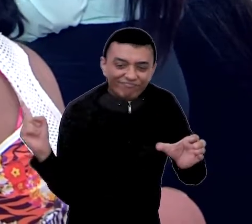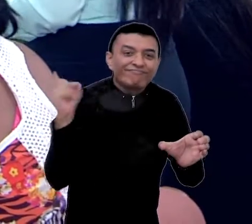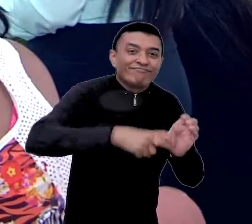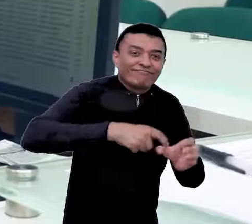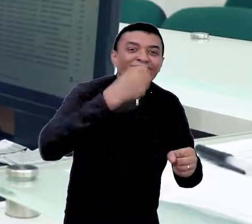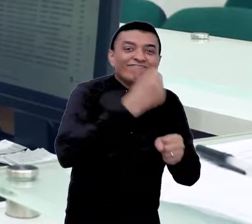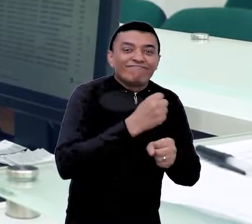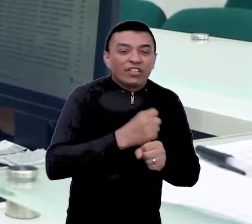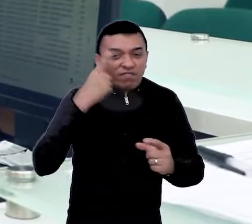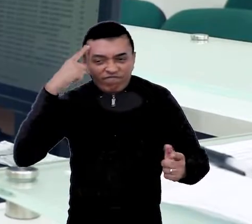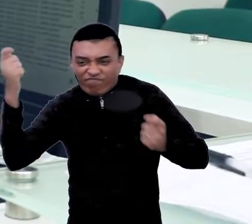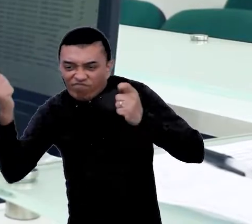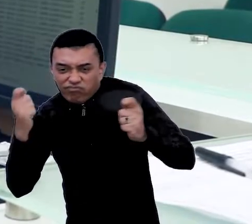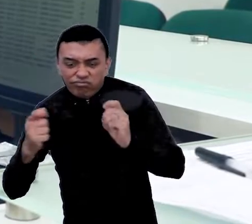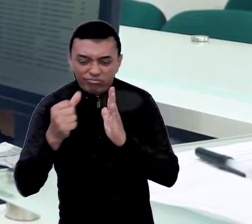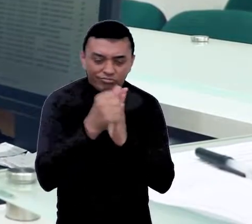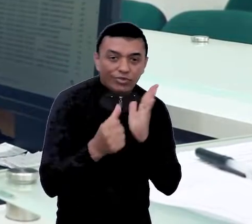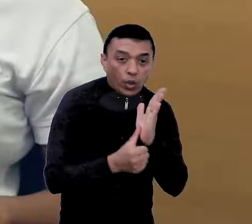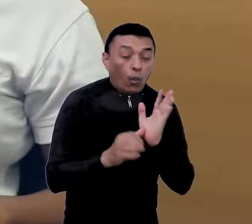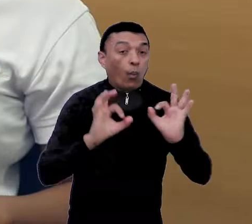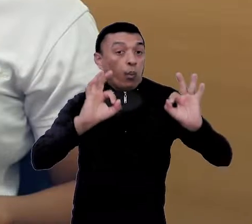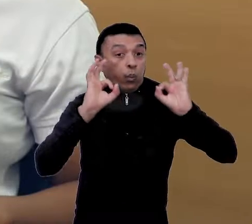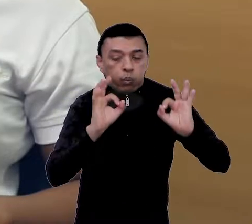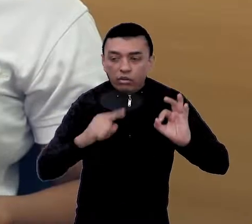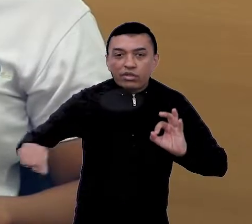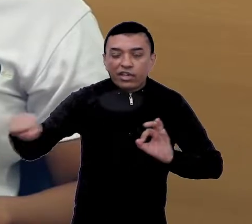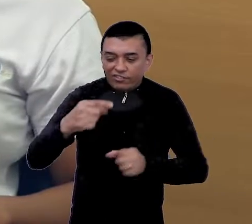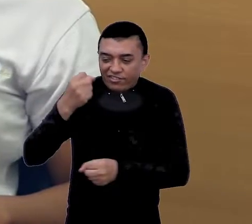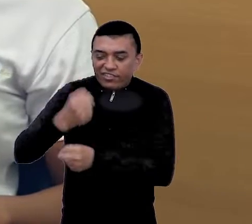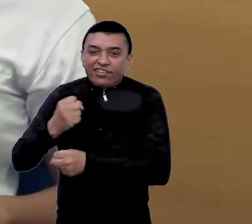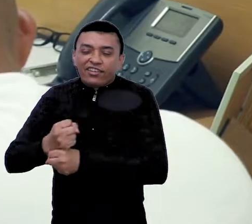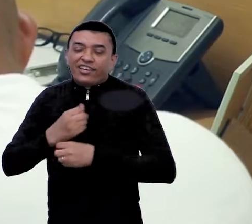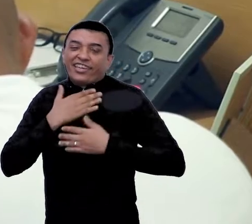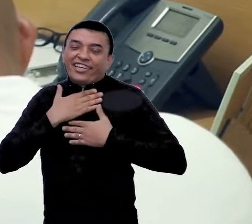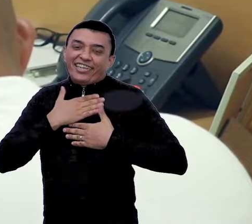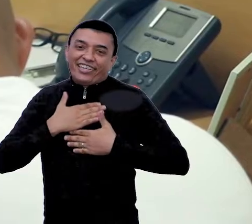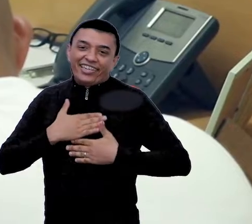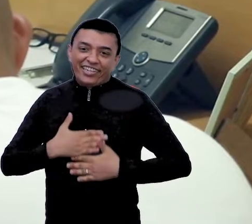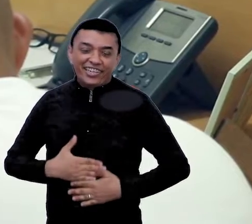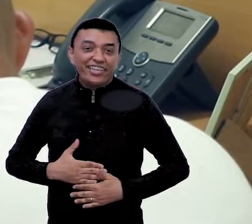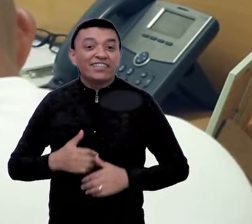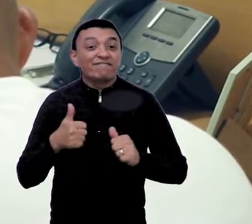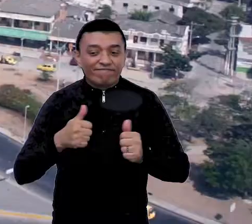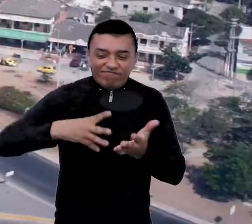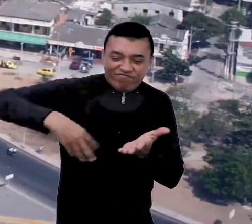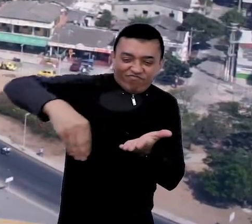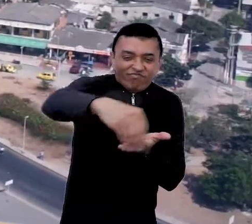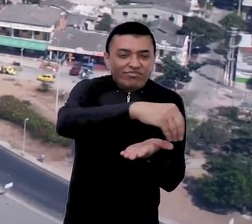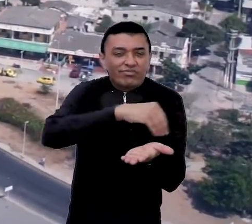estrategias y programas que hoy redundan en la estabilidad laboral de miles de atlanticenses.